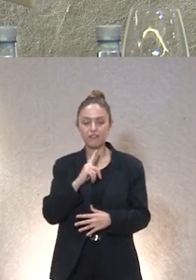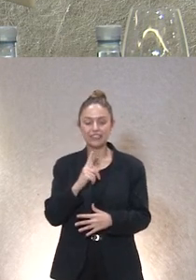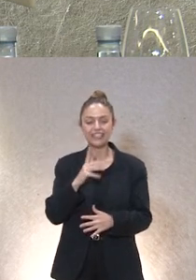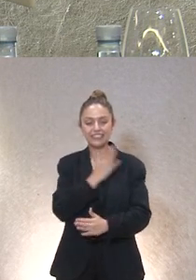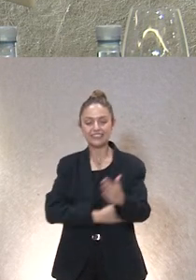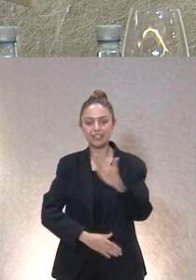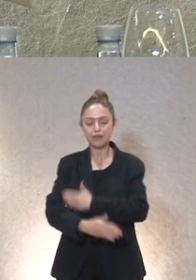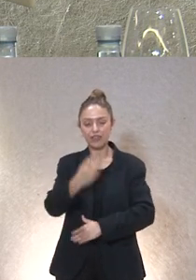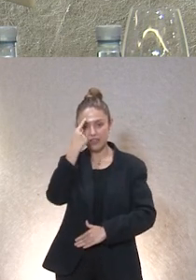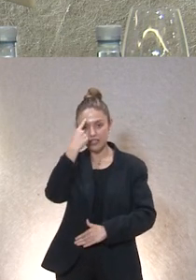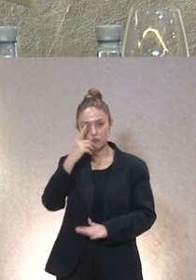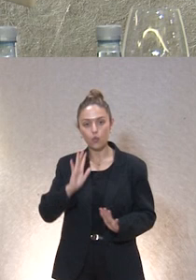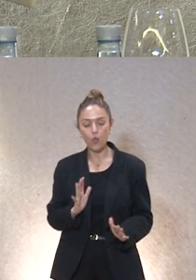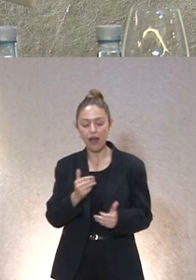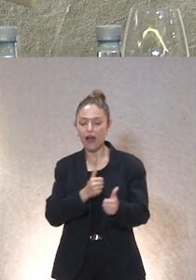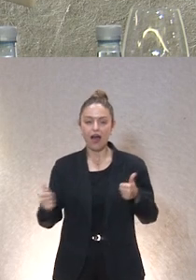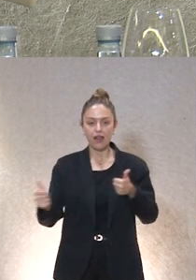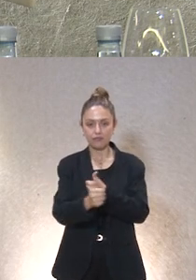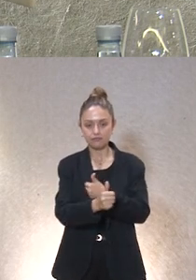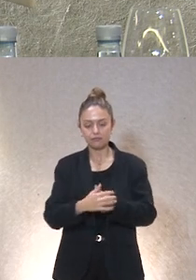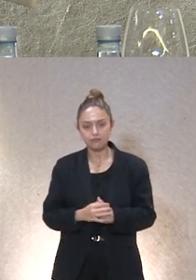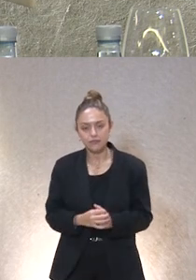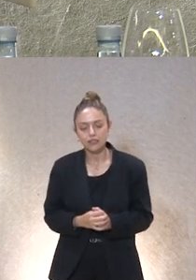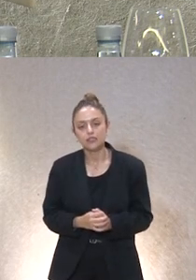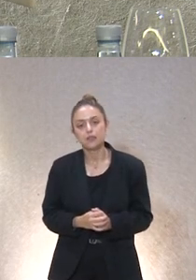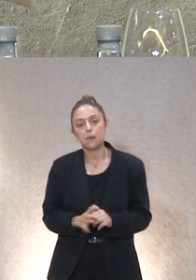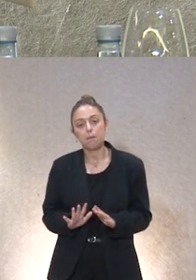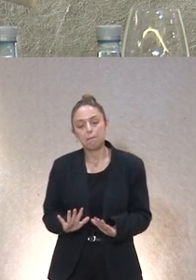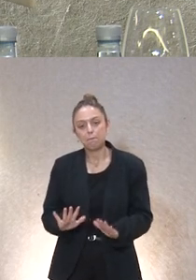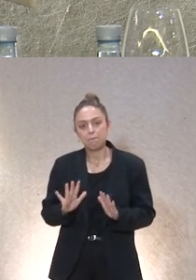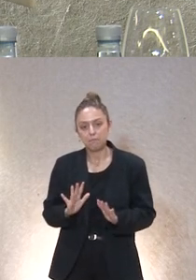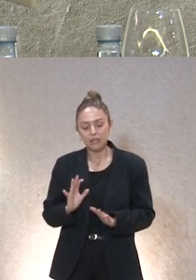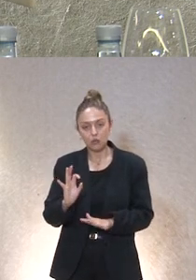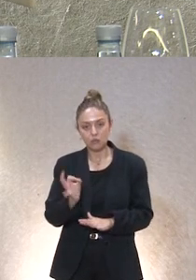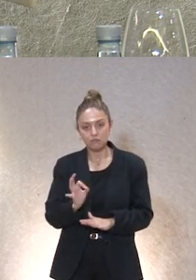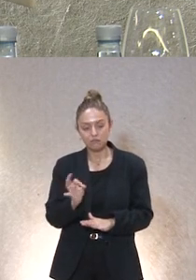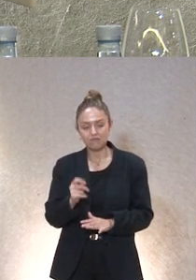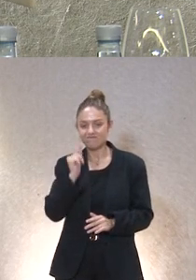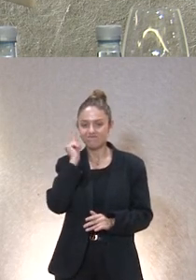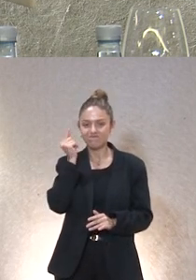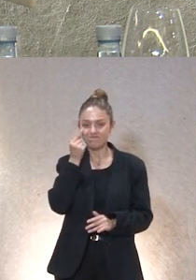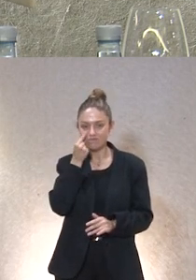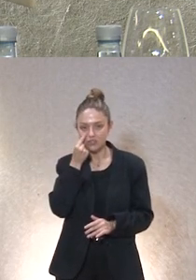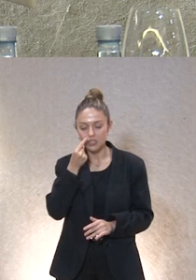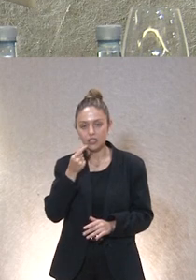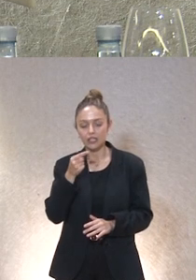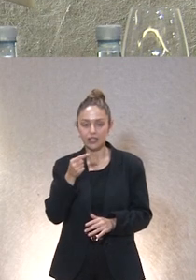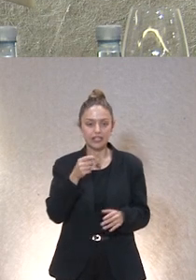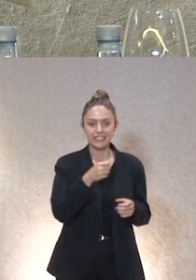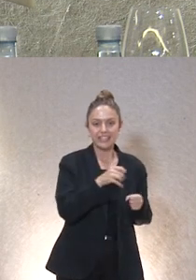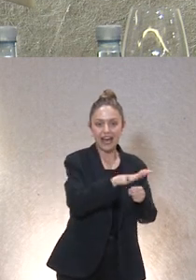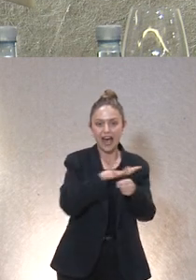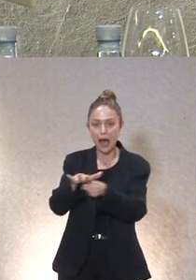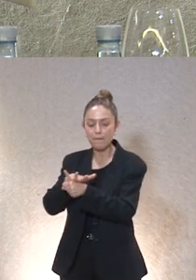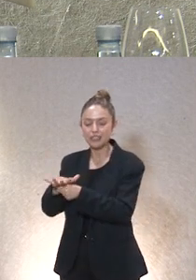intelectual preferentemente pero sí que hemos empezado a detectar todo el sector de